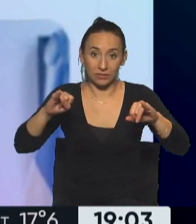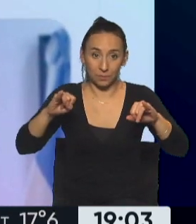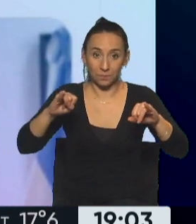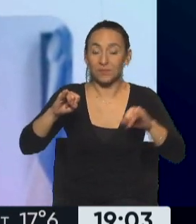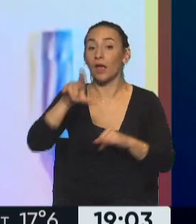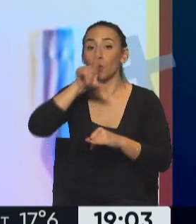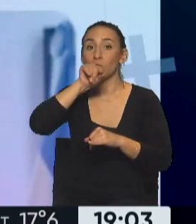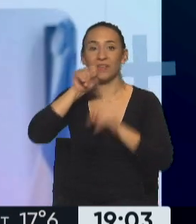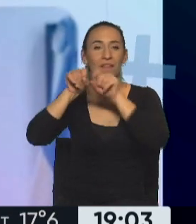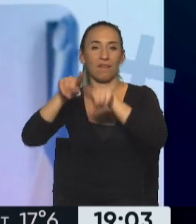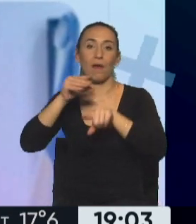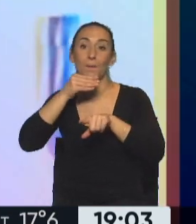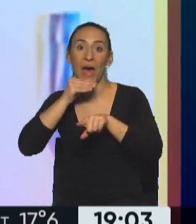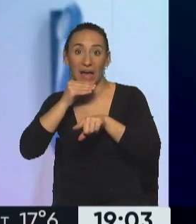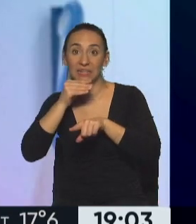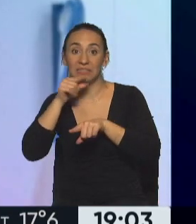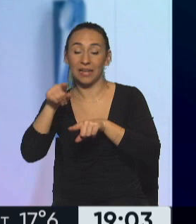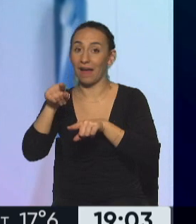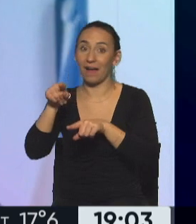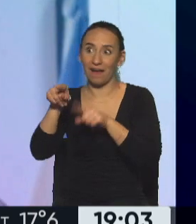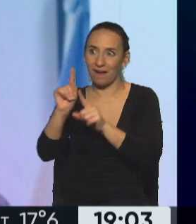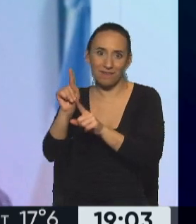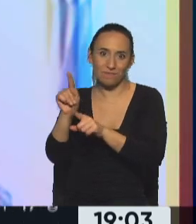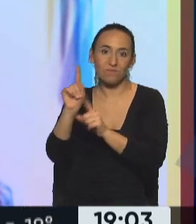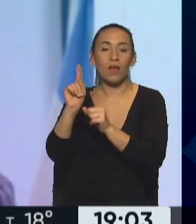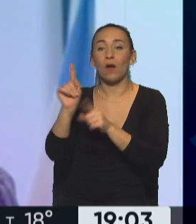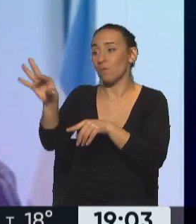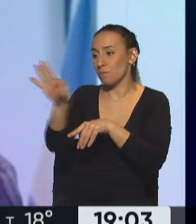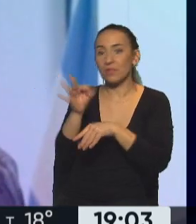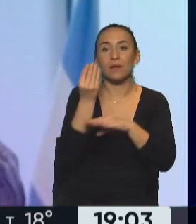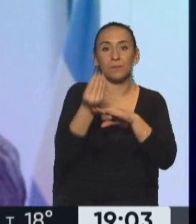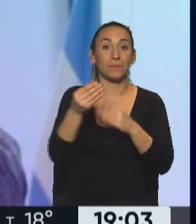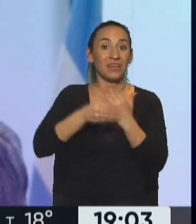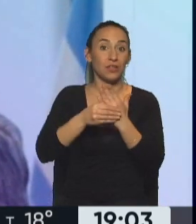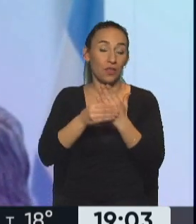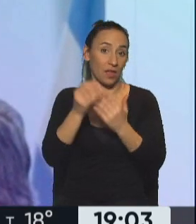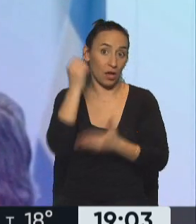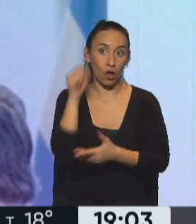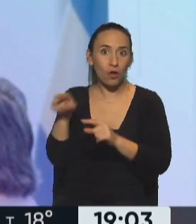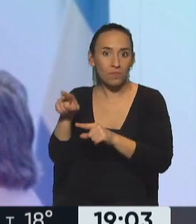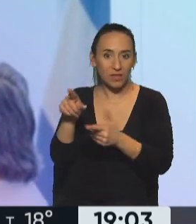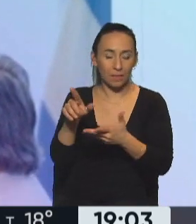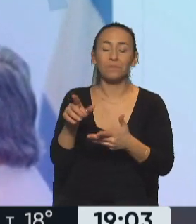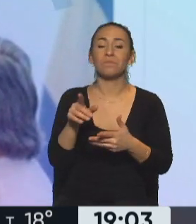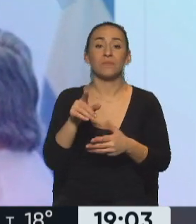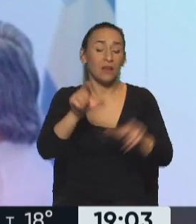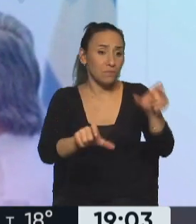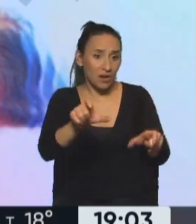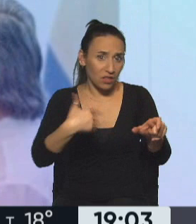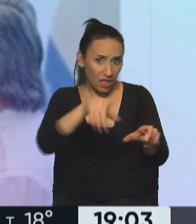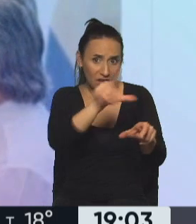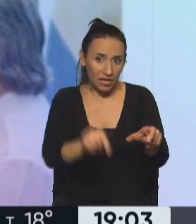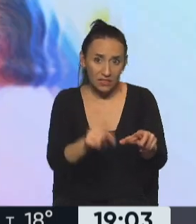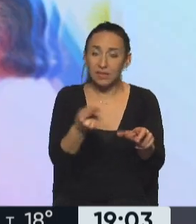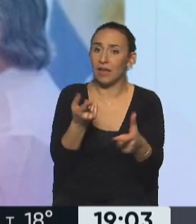de Sergio Massa, el designado Ministro de Economía. Los argentinos y argentinas nos demandan soluciones a sus problemas,